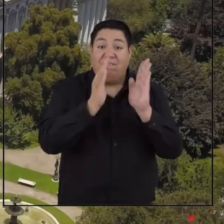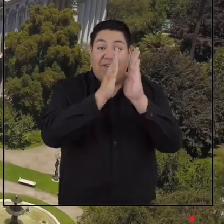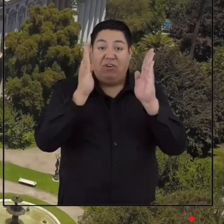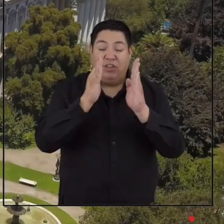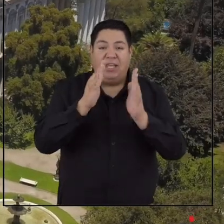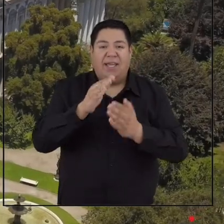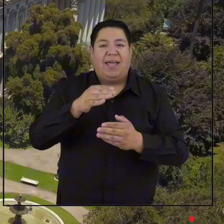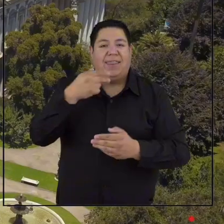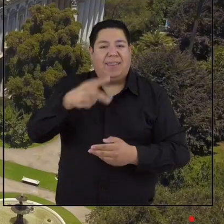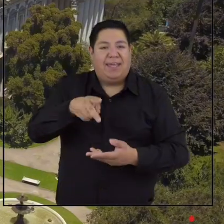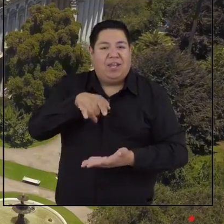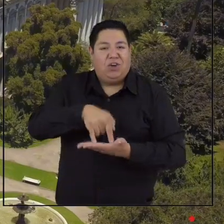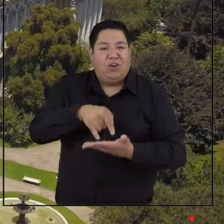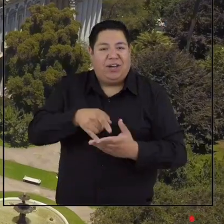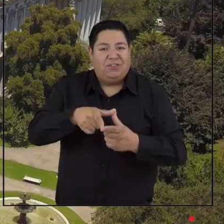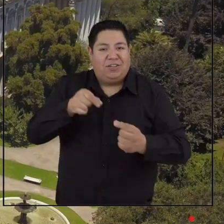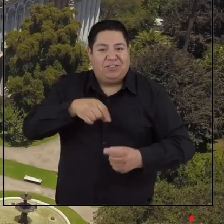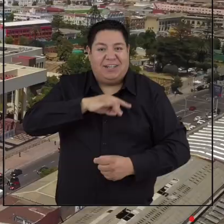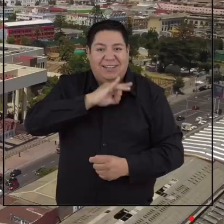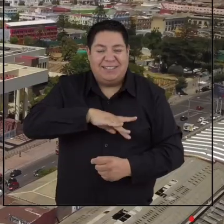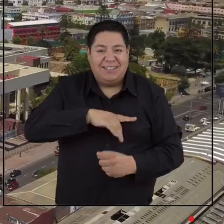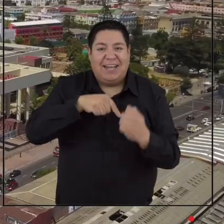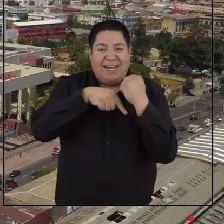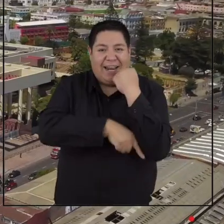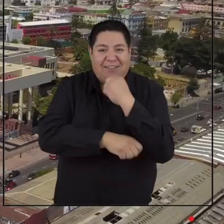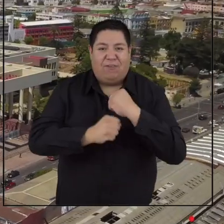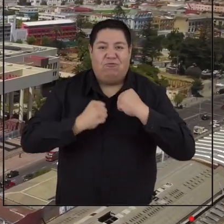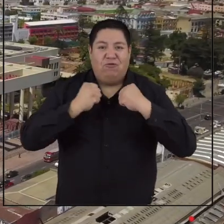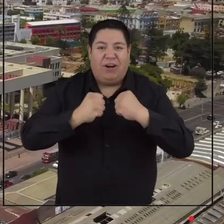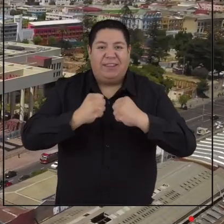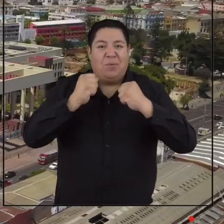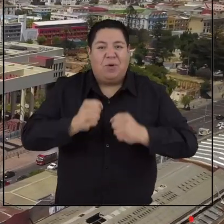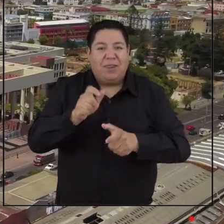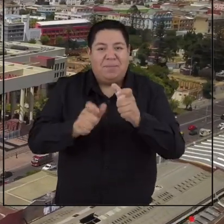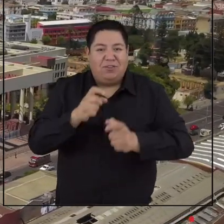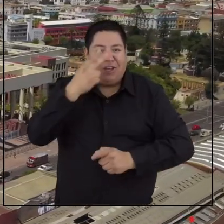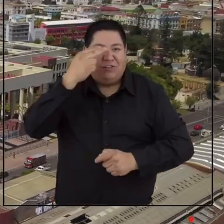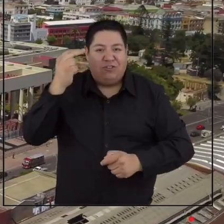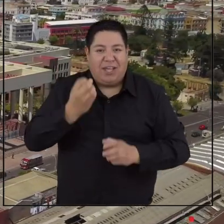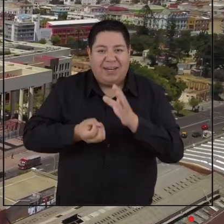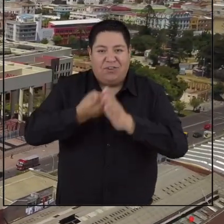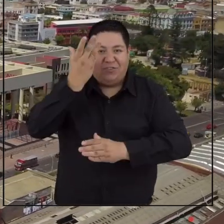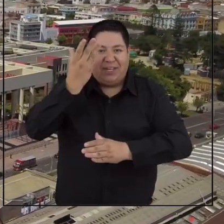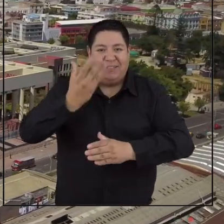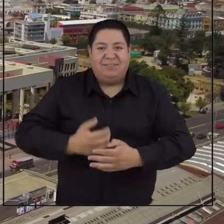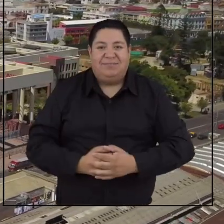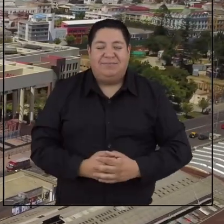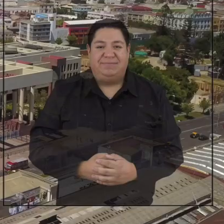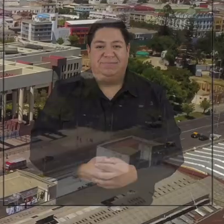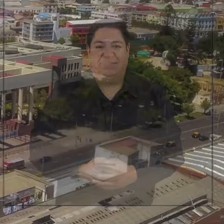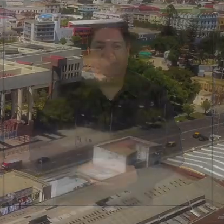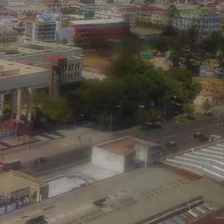Biblioteca del Congreso Nacional de Chile, raíces fuertes, nos permiten soñar e innovar.